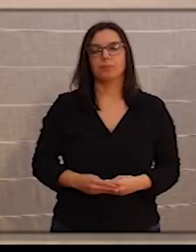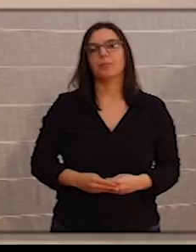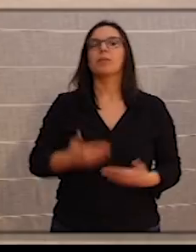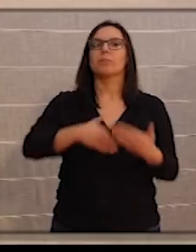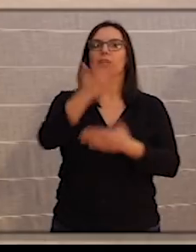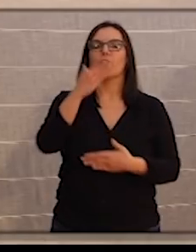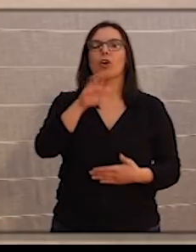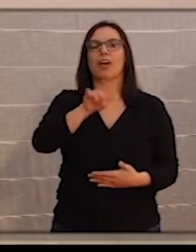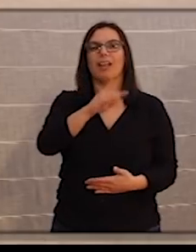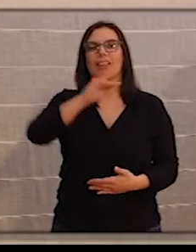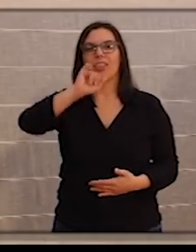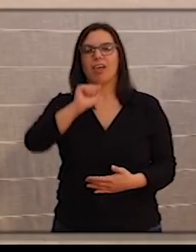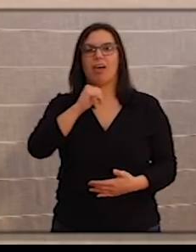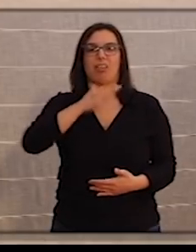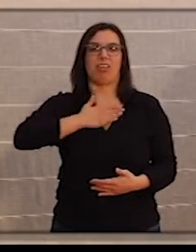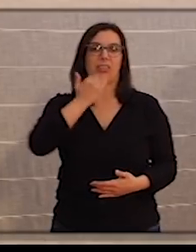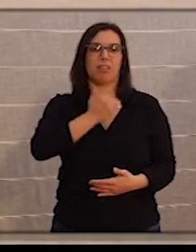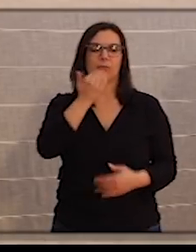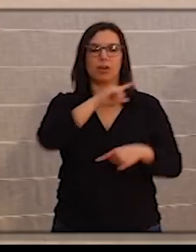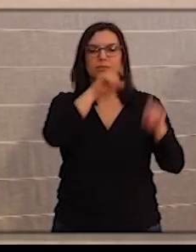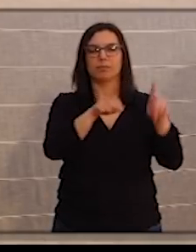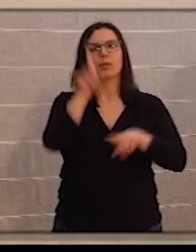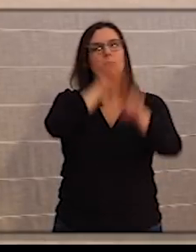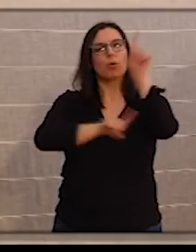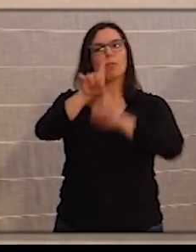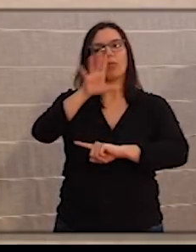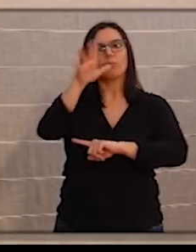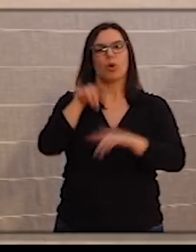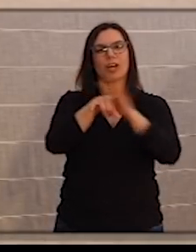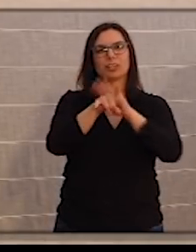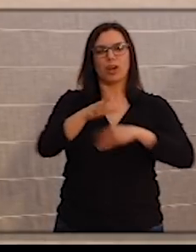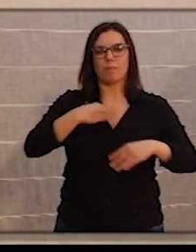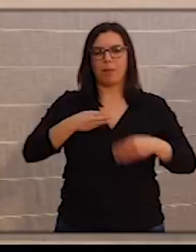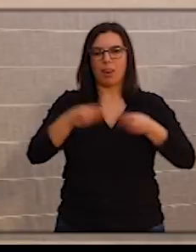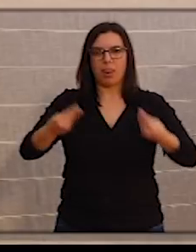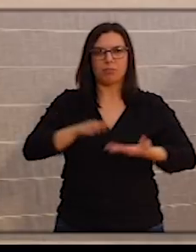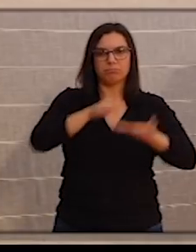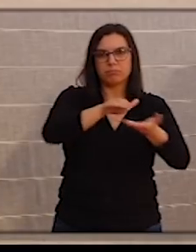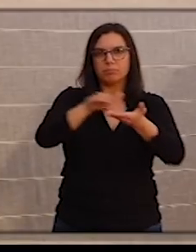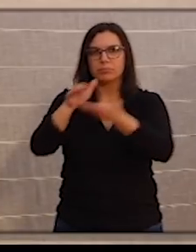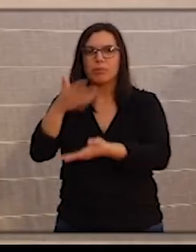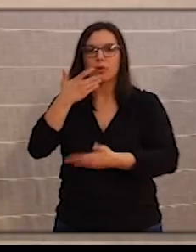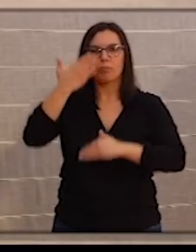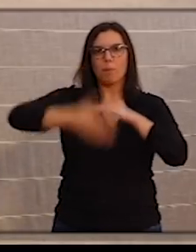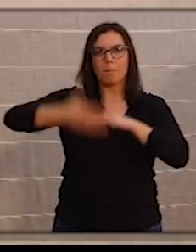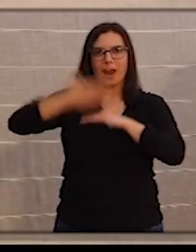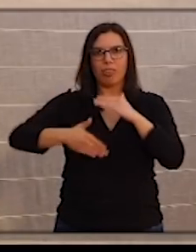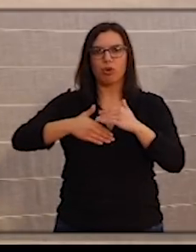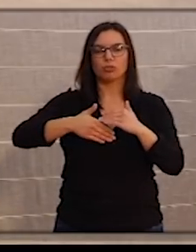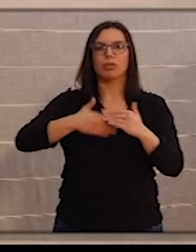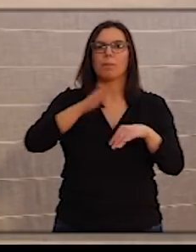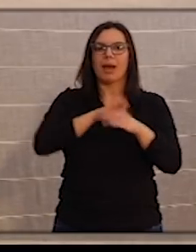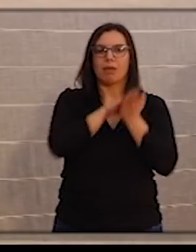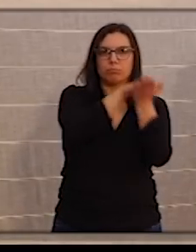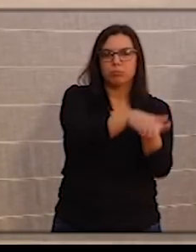Zamora. Hay mucha preocupación por los trámites administrativos. ¿Se van a alargar los plazos de entrega, de solicitudes de oposiciones, de inscripción al paro,